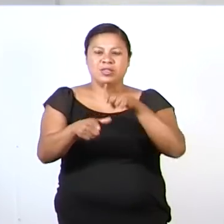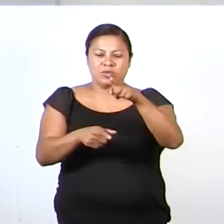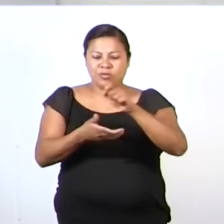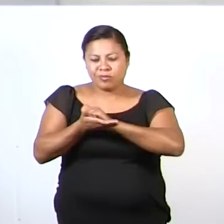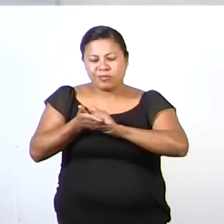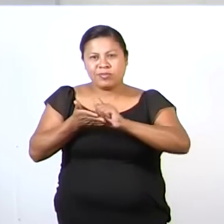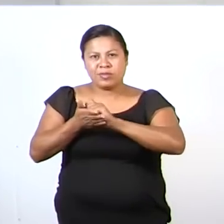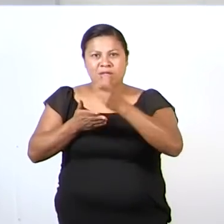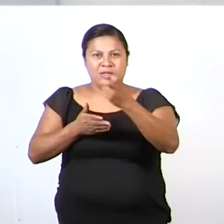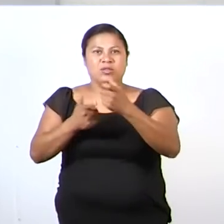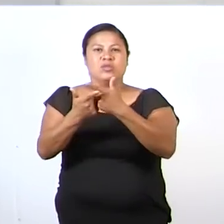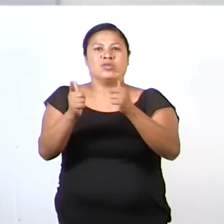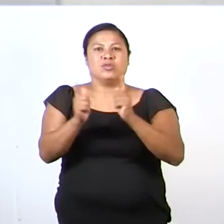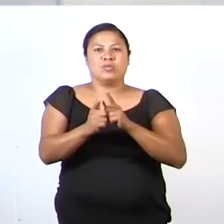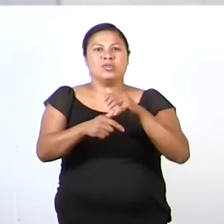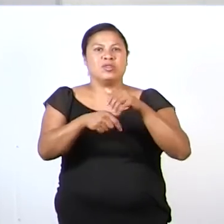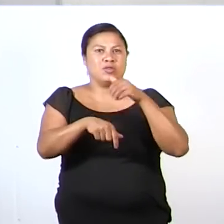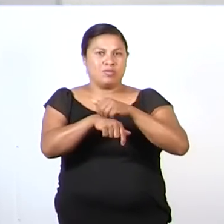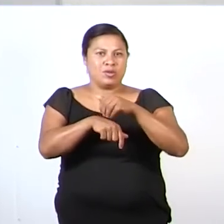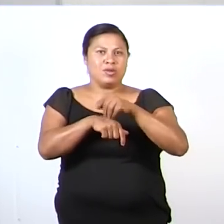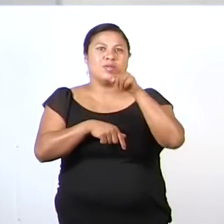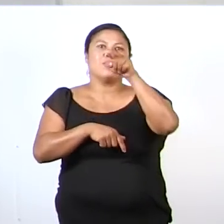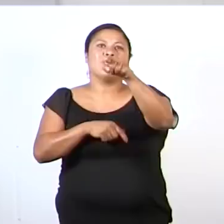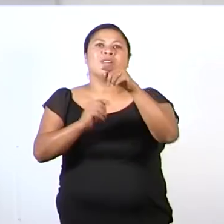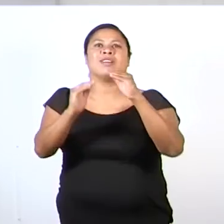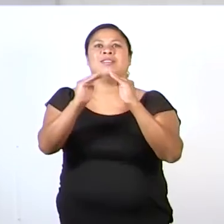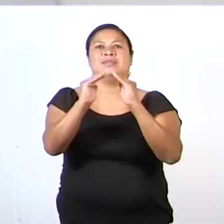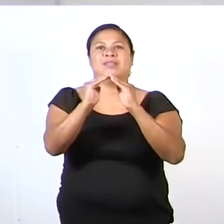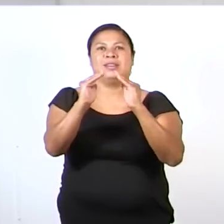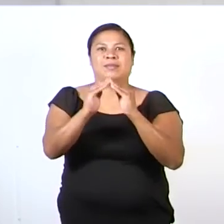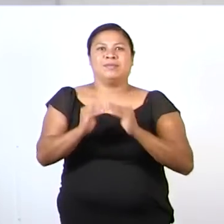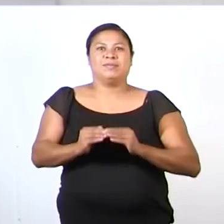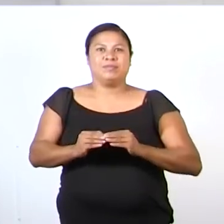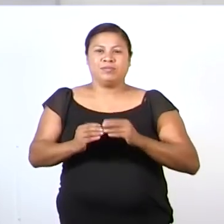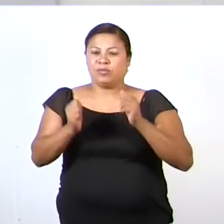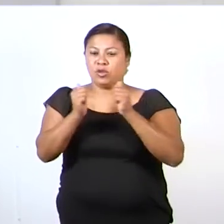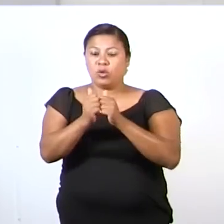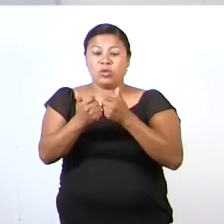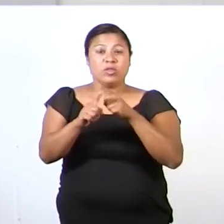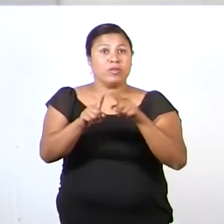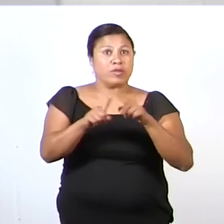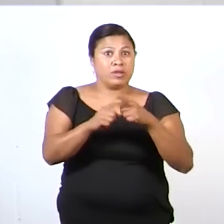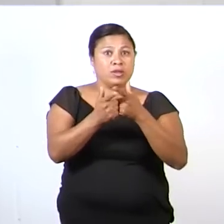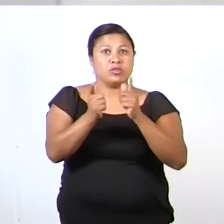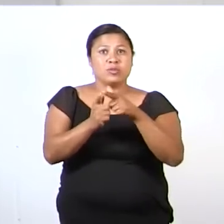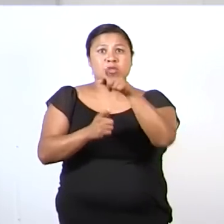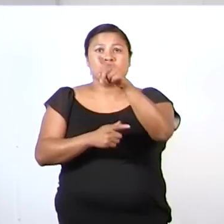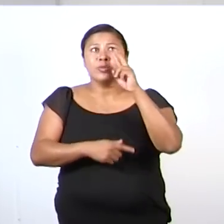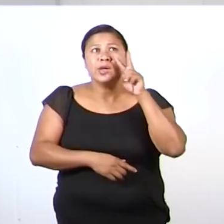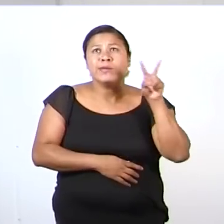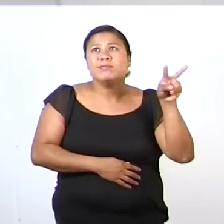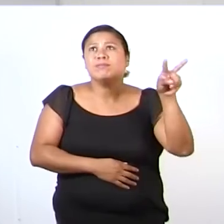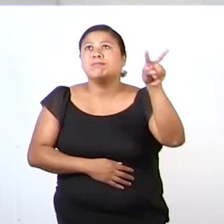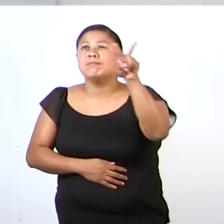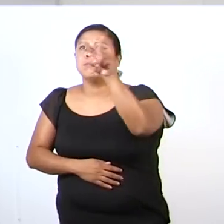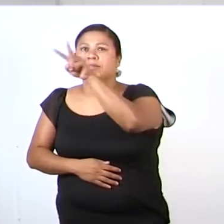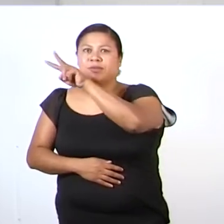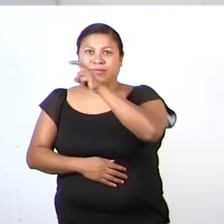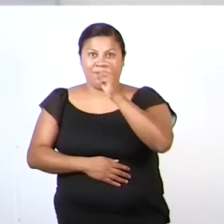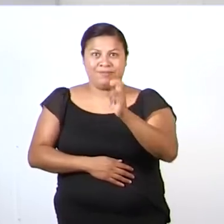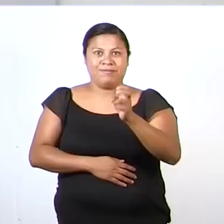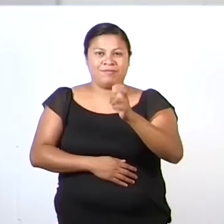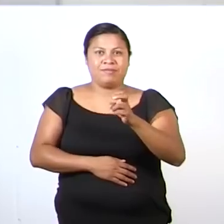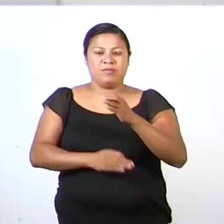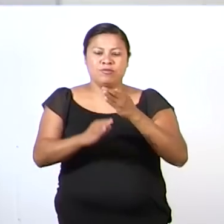estas colecciones desde tu casa Con los elementos que están a tu alrededor Con esto,